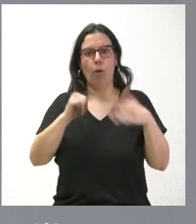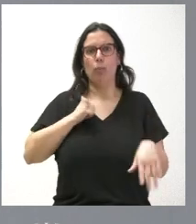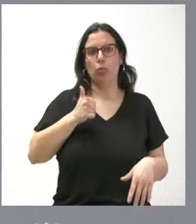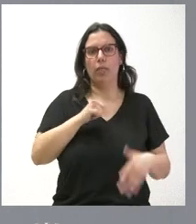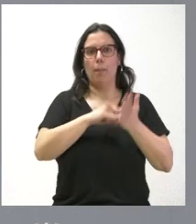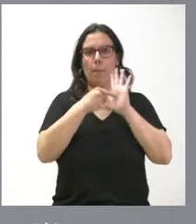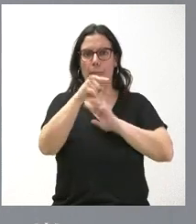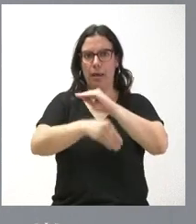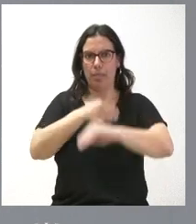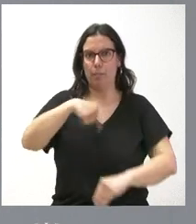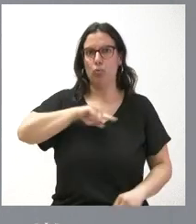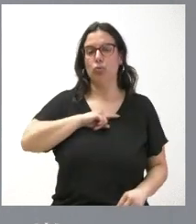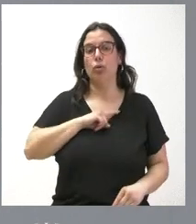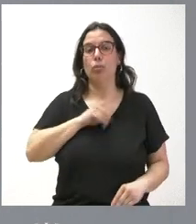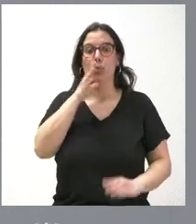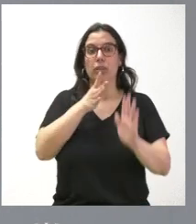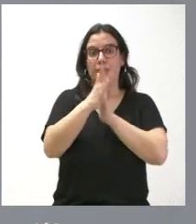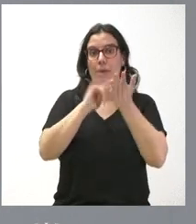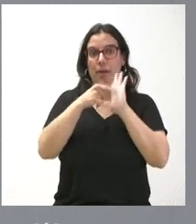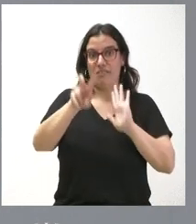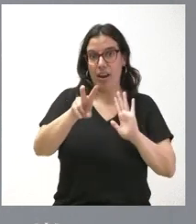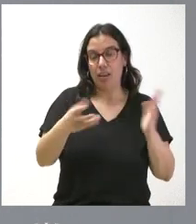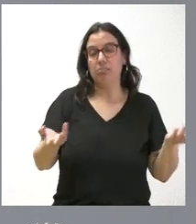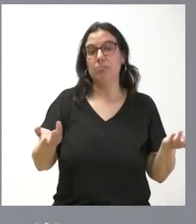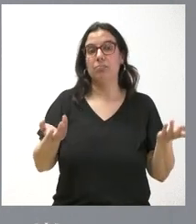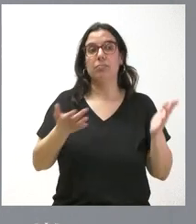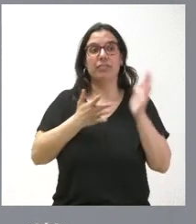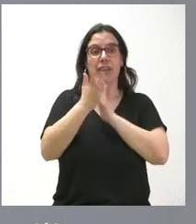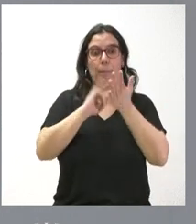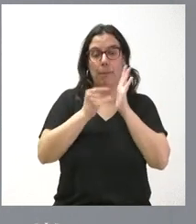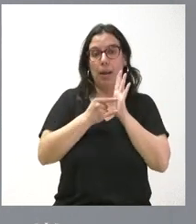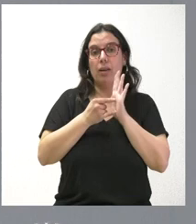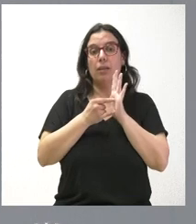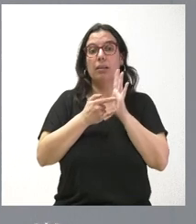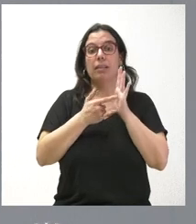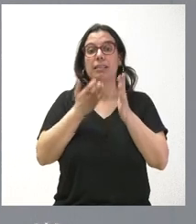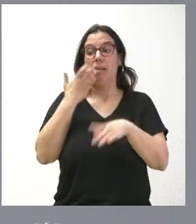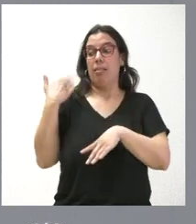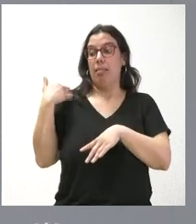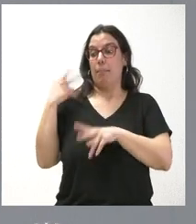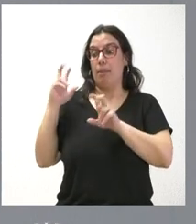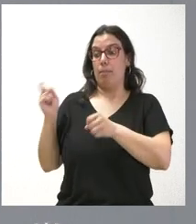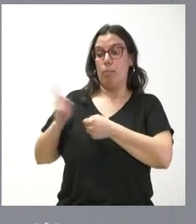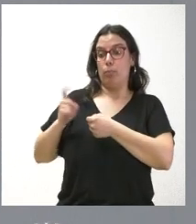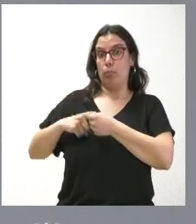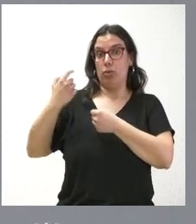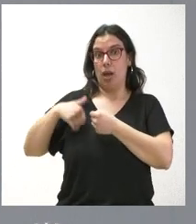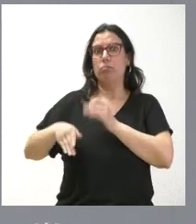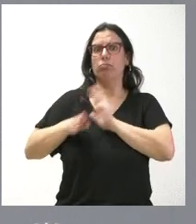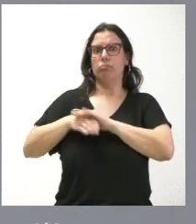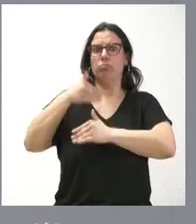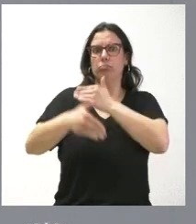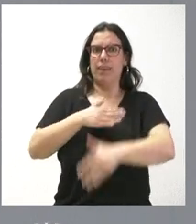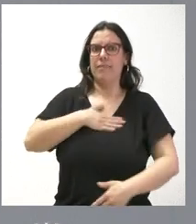que supone ese plan de tierra de campos, porque eso supone que es un plan útil, porque es un plan donde quien se subió al carro desde el primer momento, pues quiere seguir en él